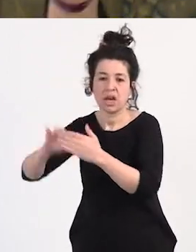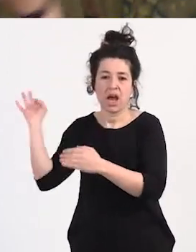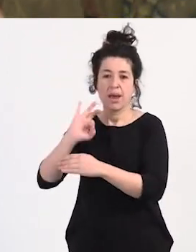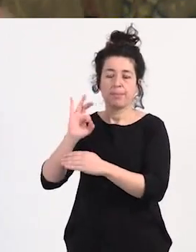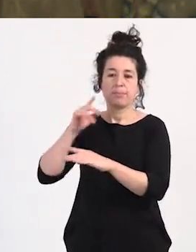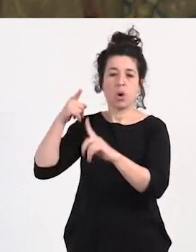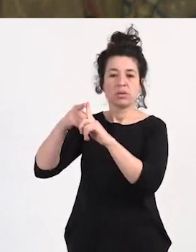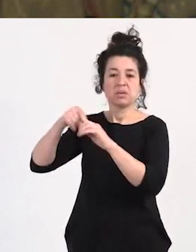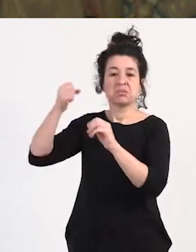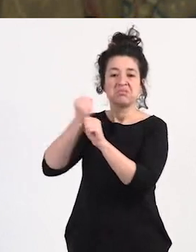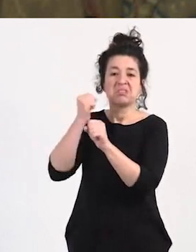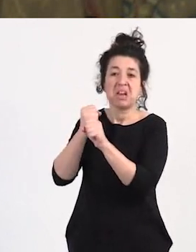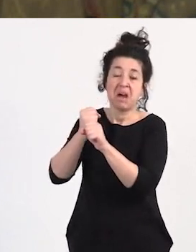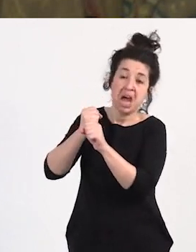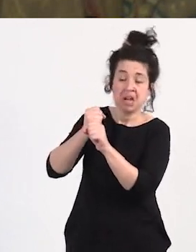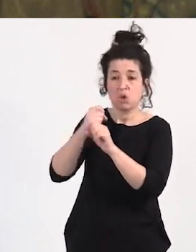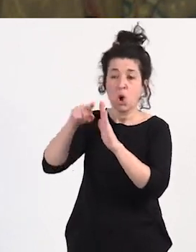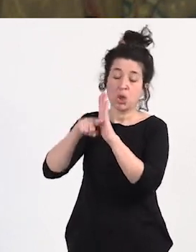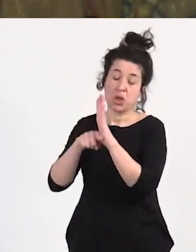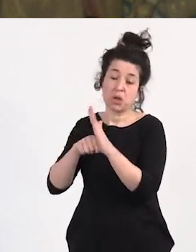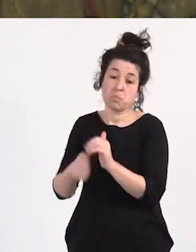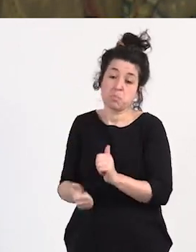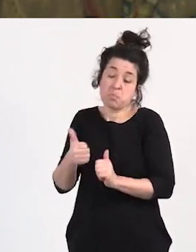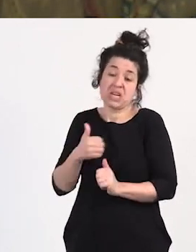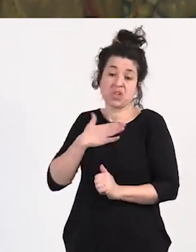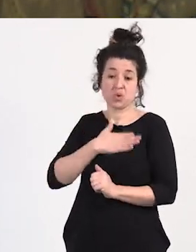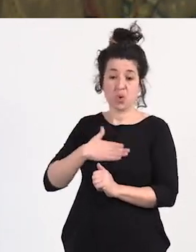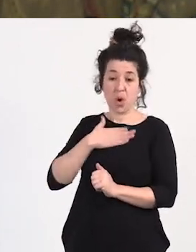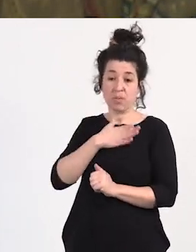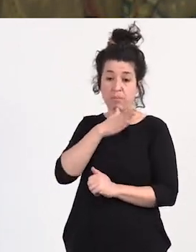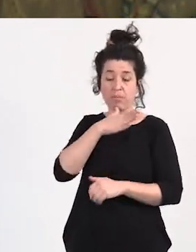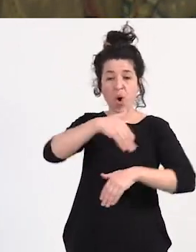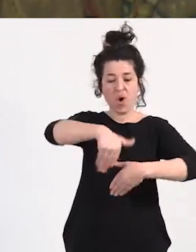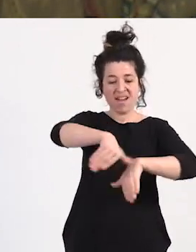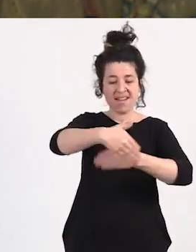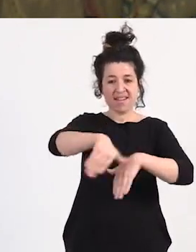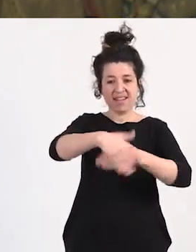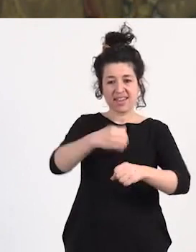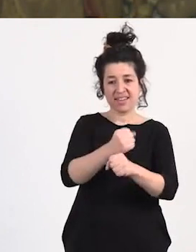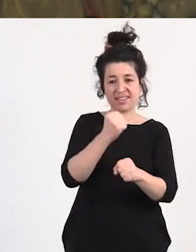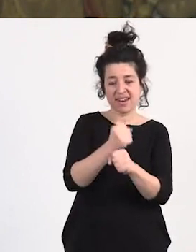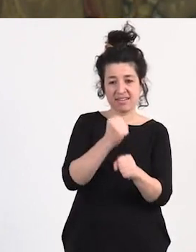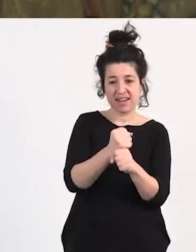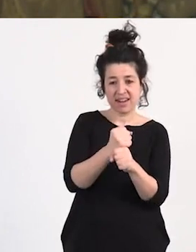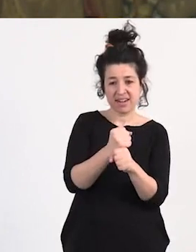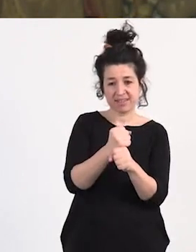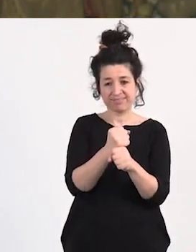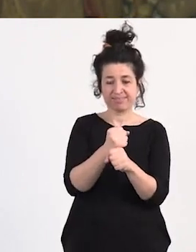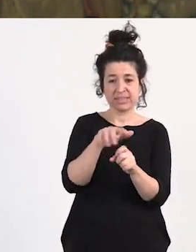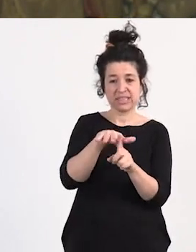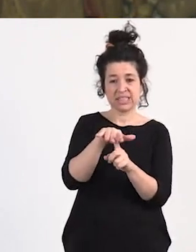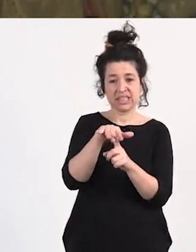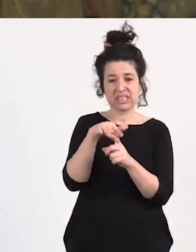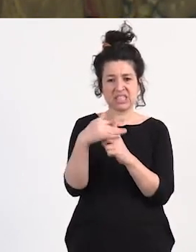en condiciones un poco más cómodas porque trabajar en la calle no es como dicen muchas una situación